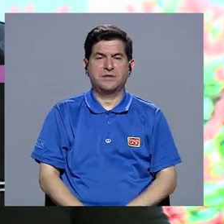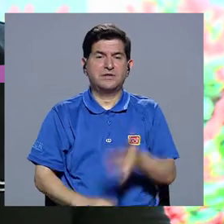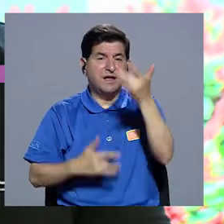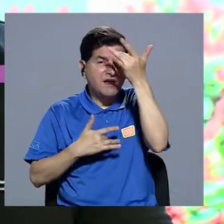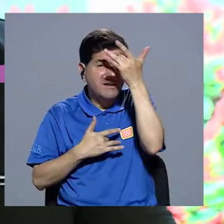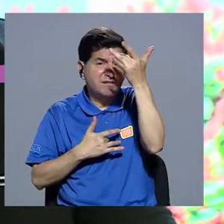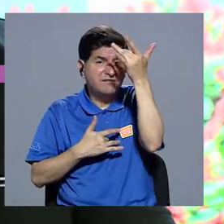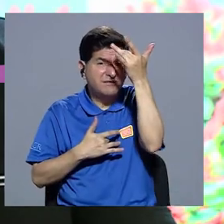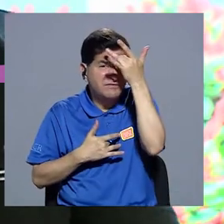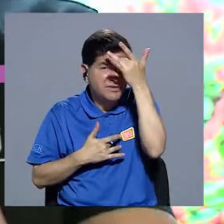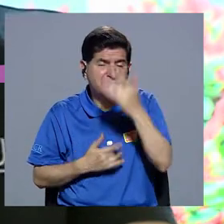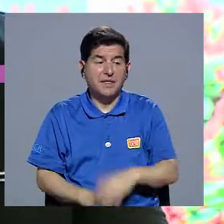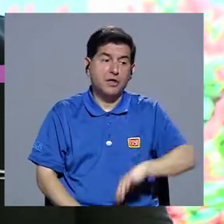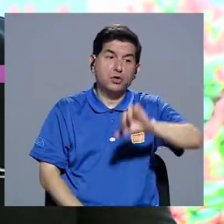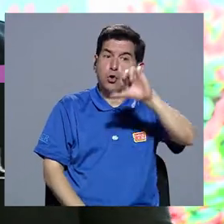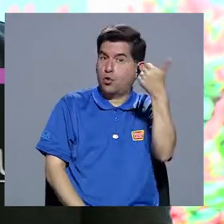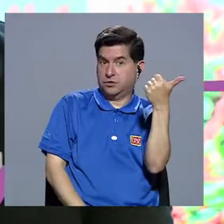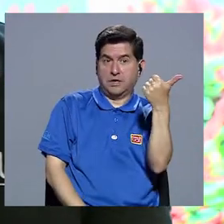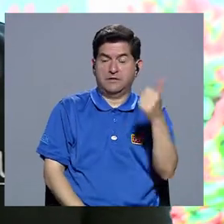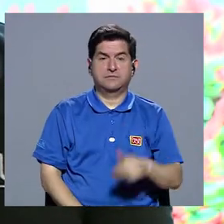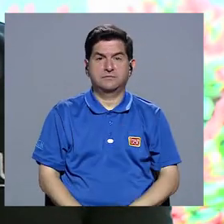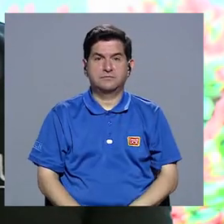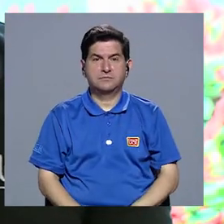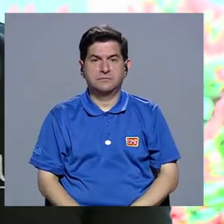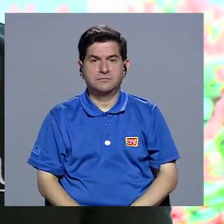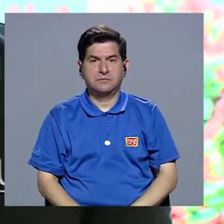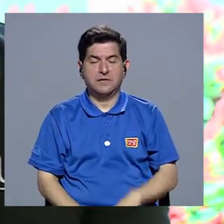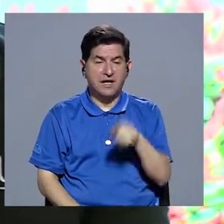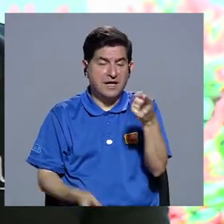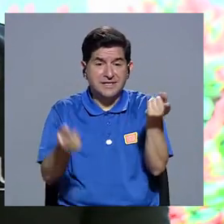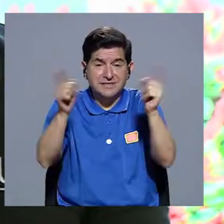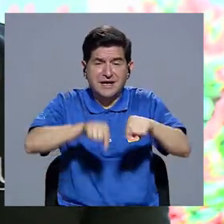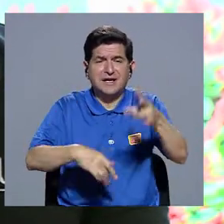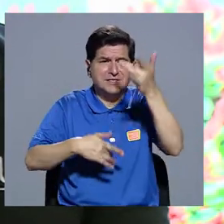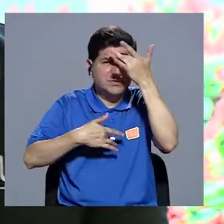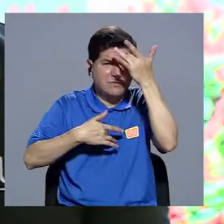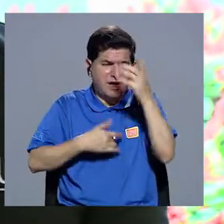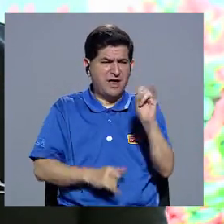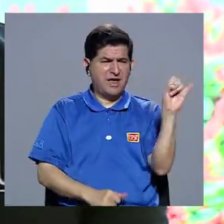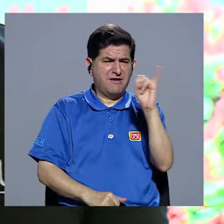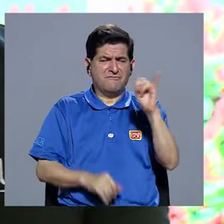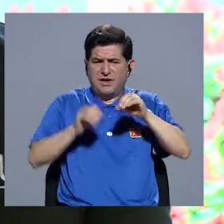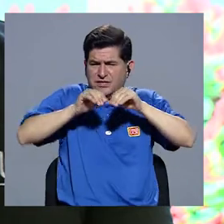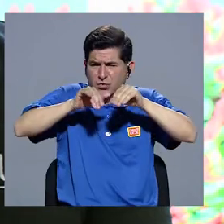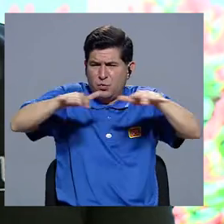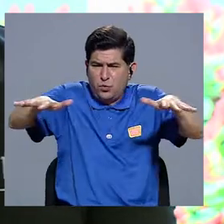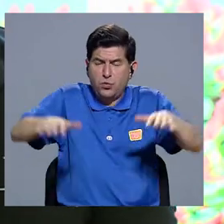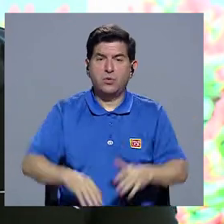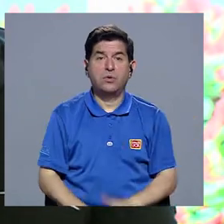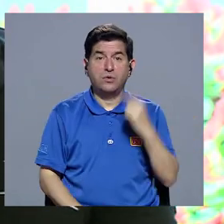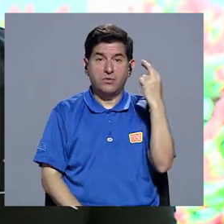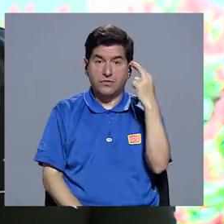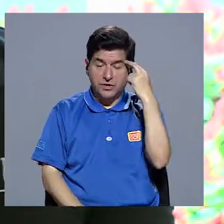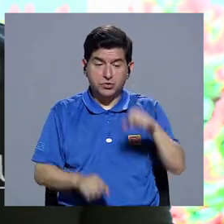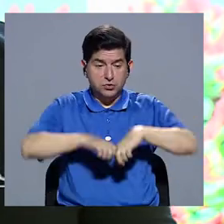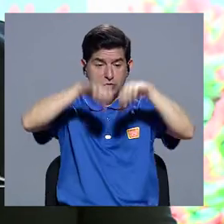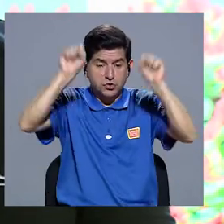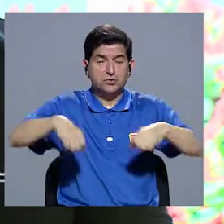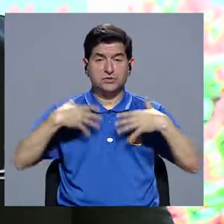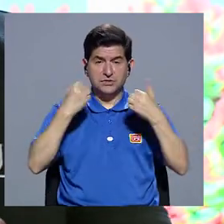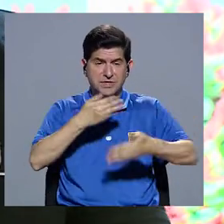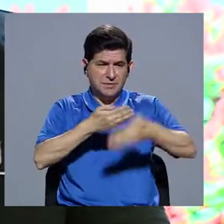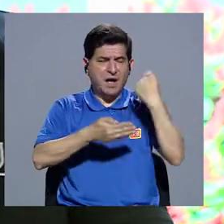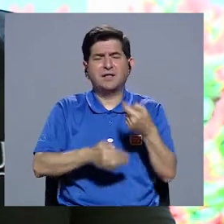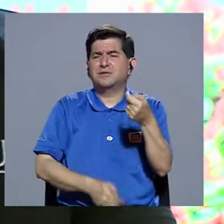enfermedades eran otras, ¿verdad? Se trataba más que todo, se llamaba más que todo enfermedades infectocontagiosas. ¿Por qué? Porque los sistemas de salud